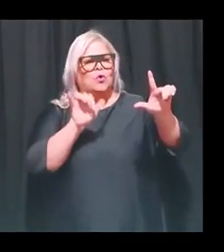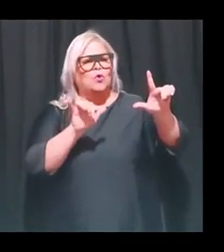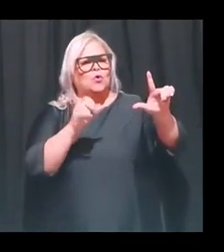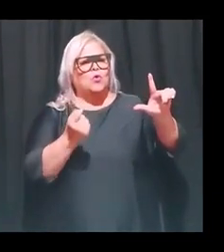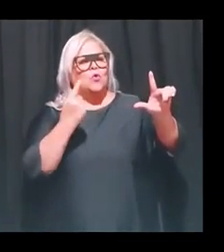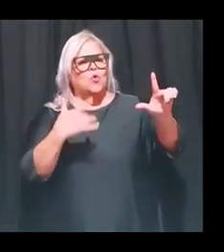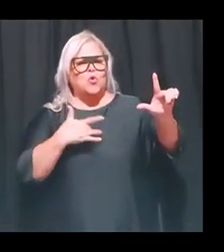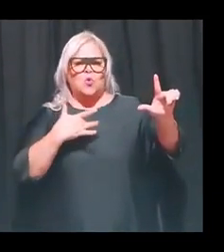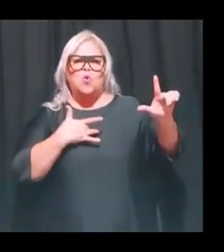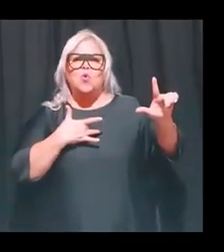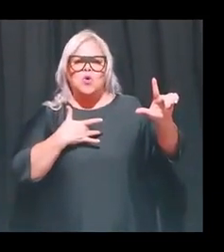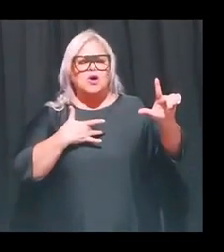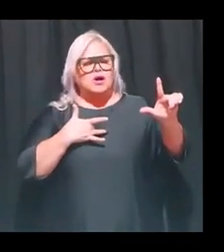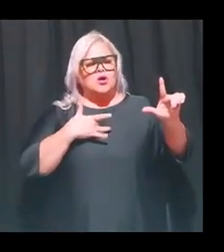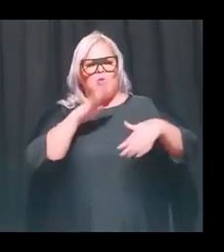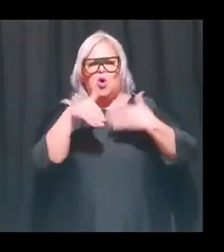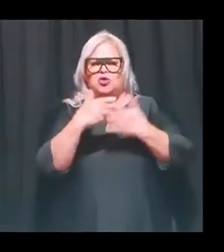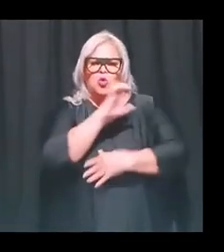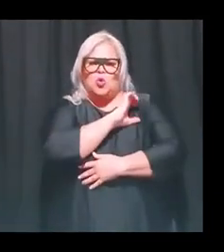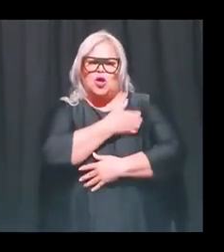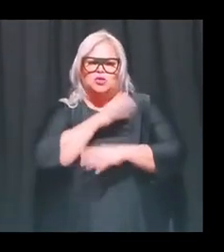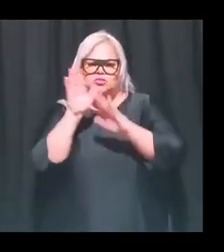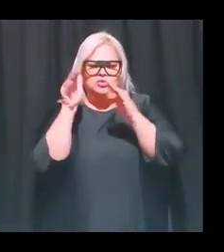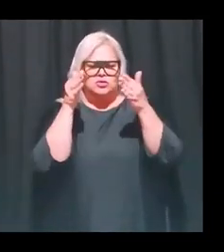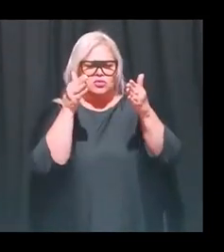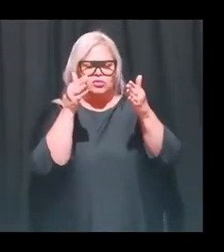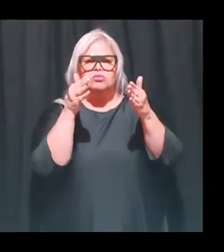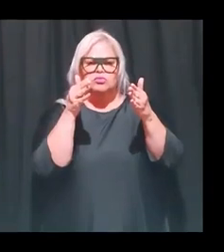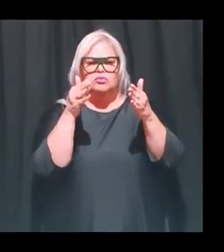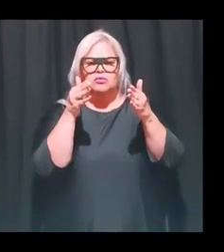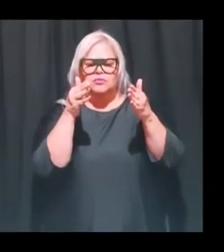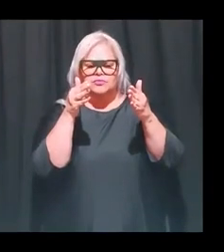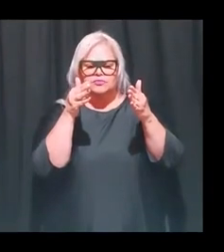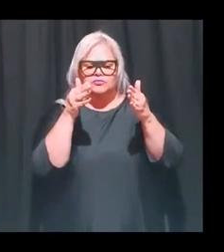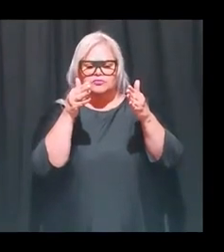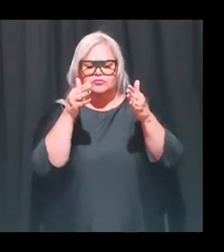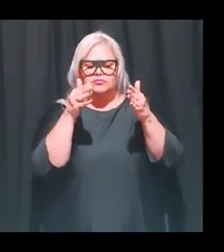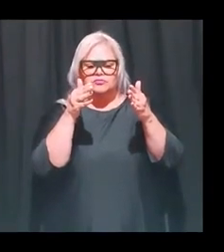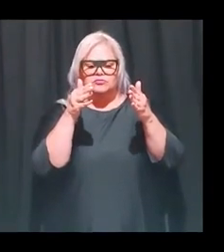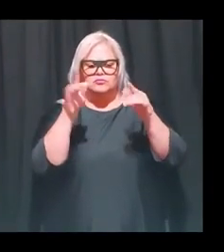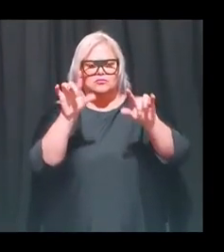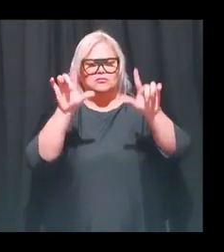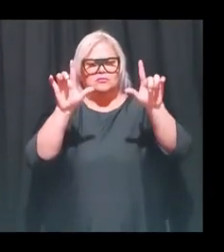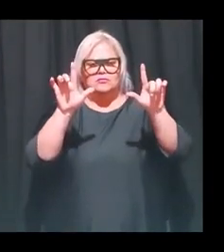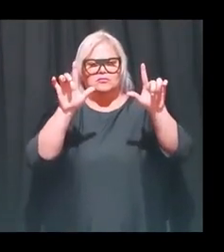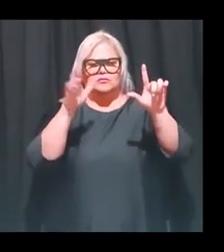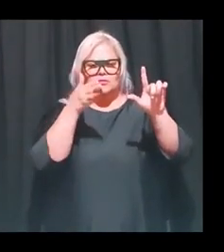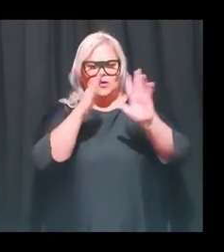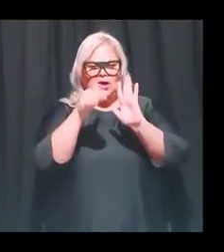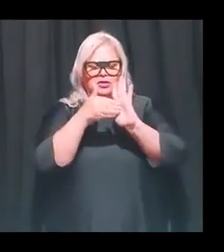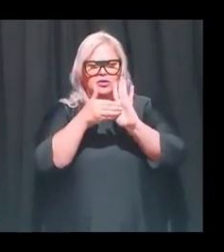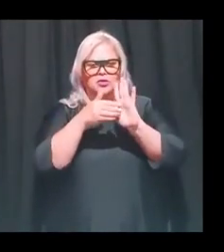cerca, toda la energía está como enfocándose al punto en donde él le va a dar con el